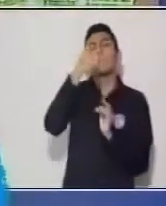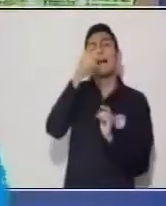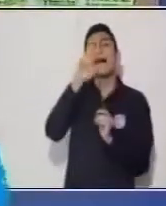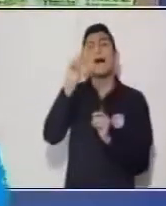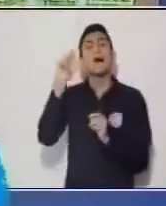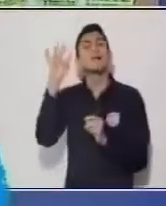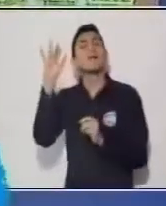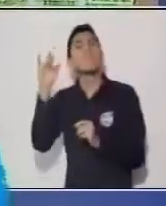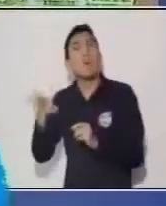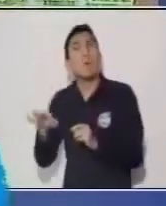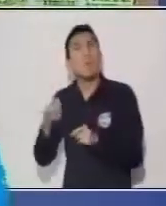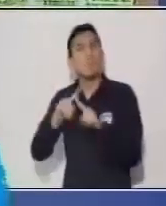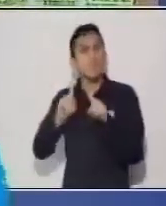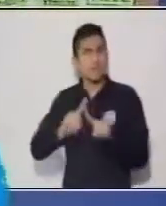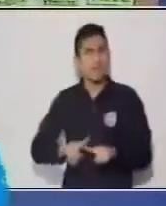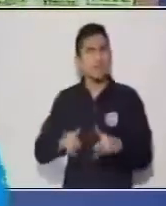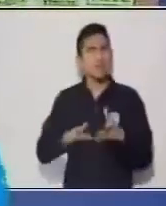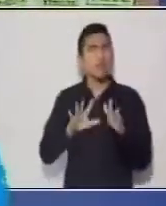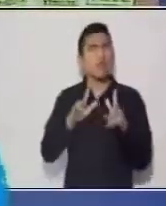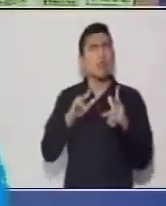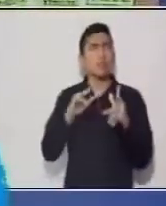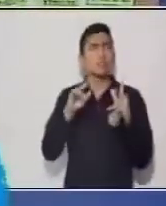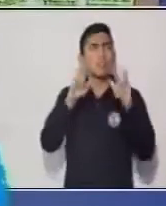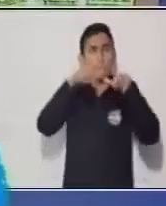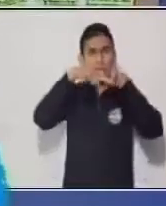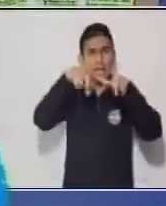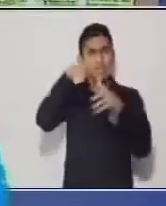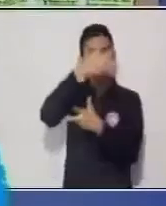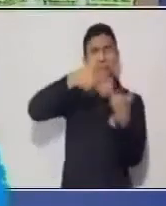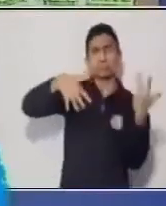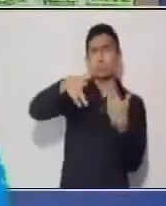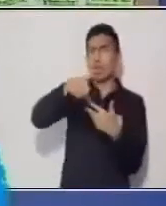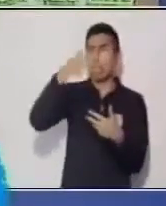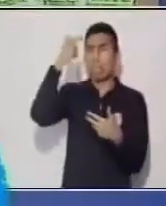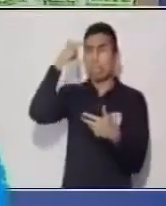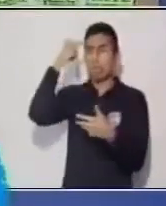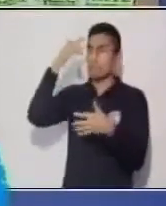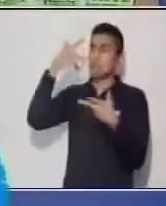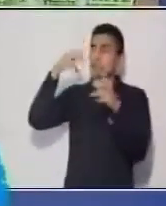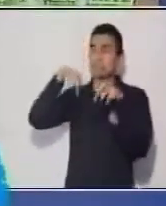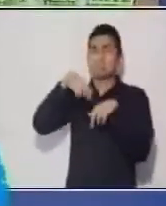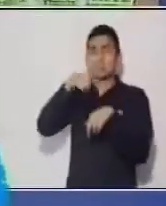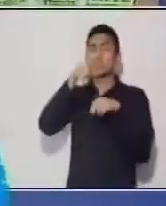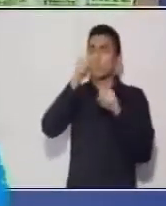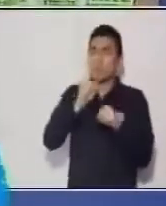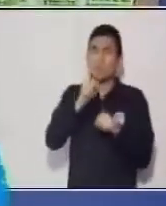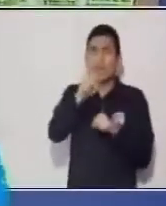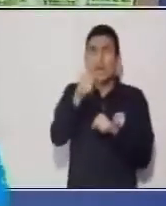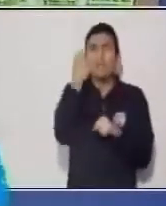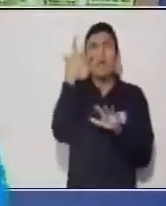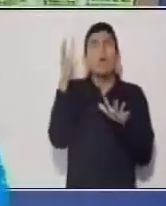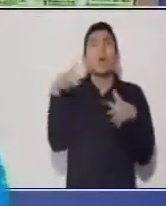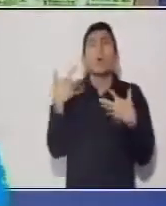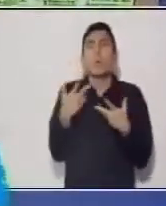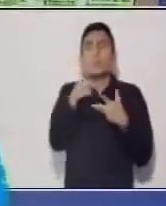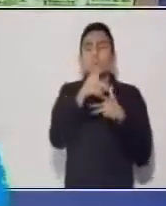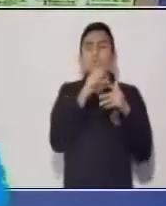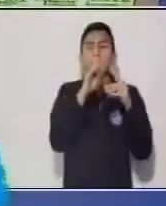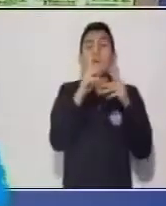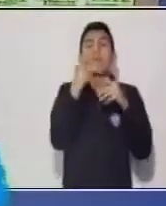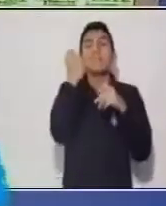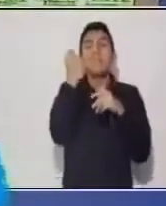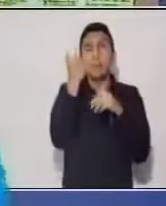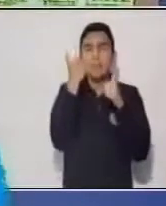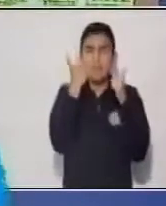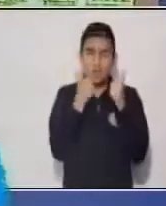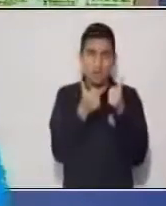veces nos hablan diferentes voces, por decirlo así, a la vez. Entonces, es importante para que tú ya puedas tener esa comprensión de